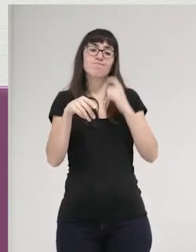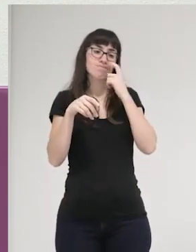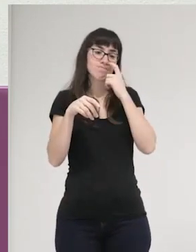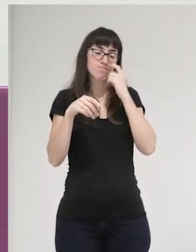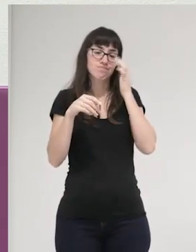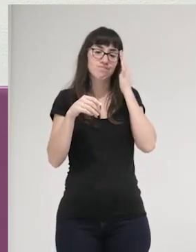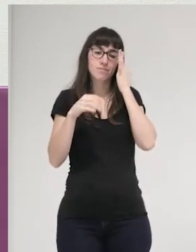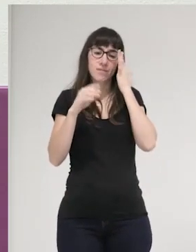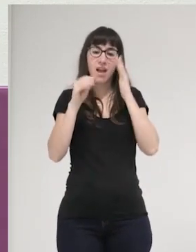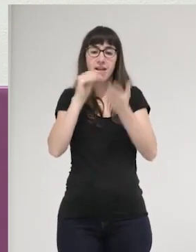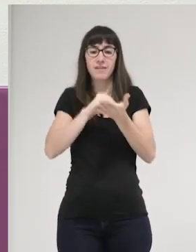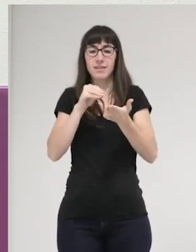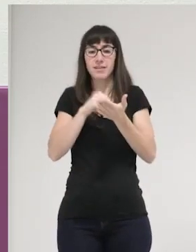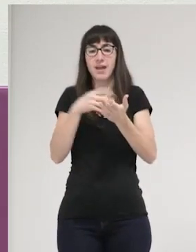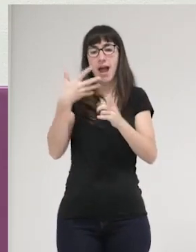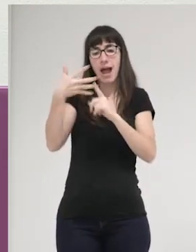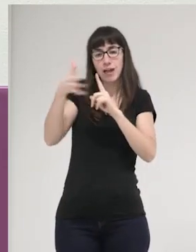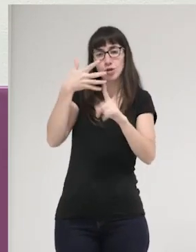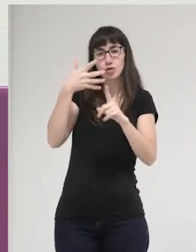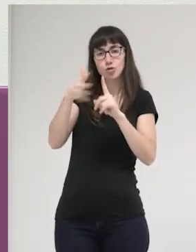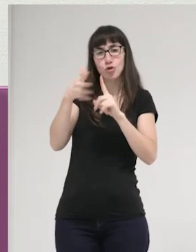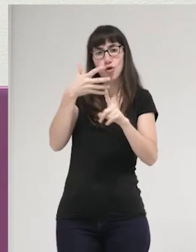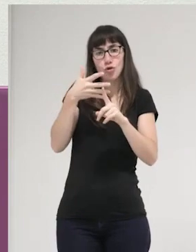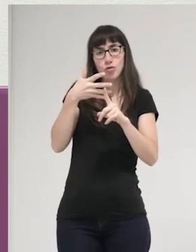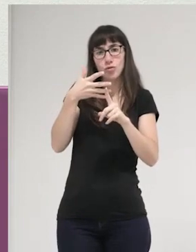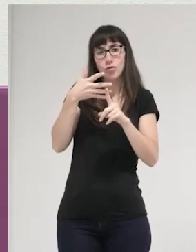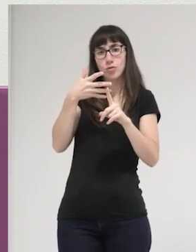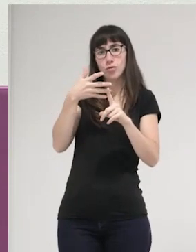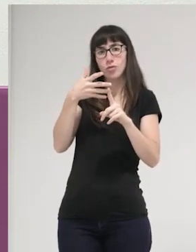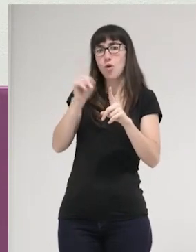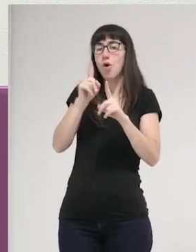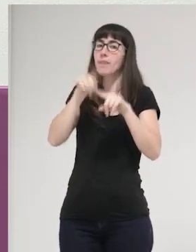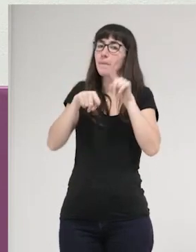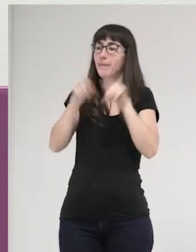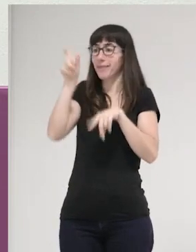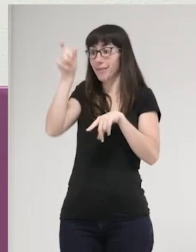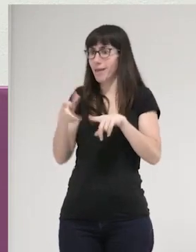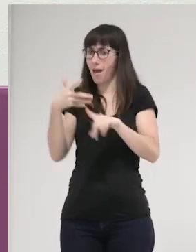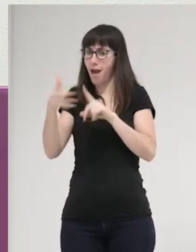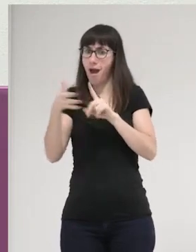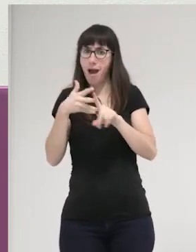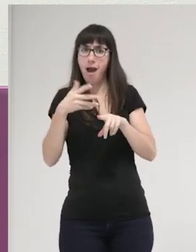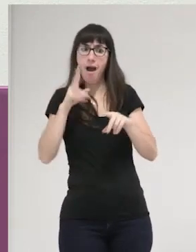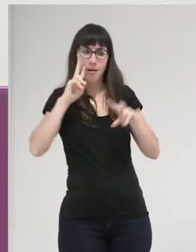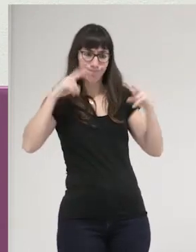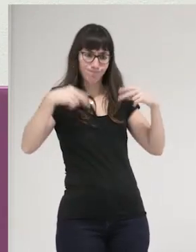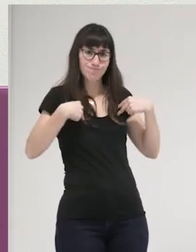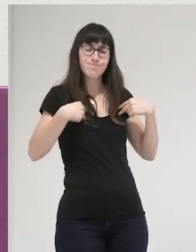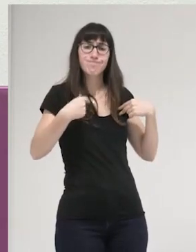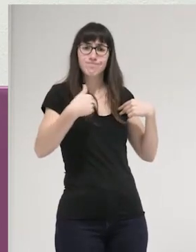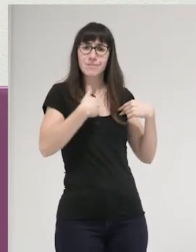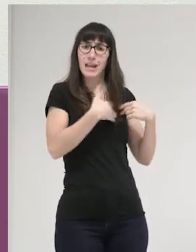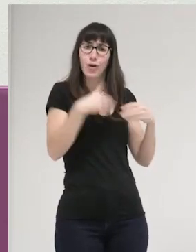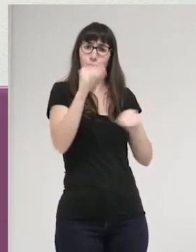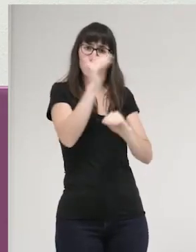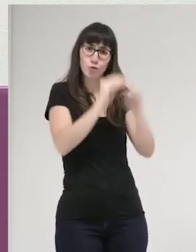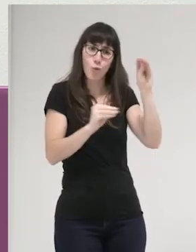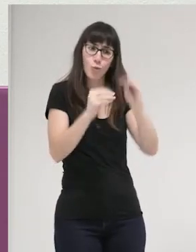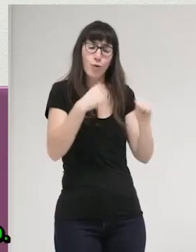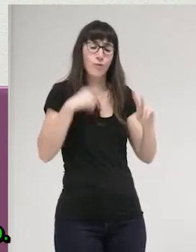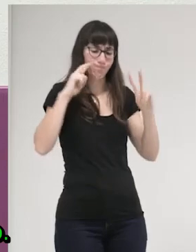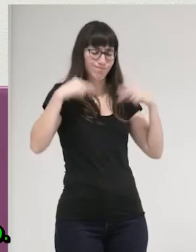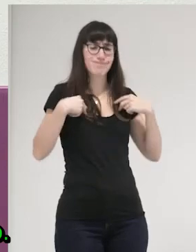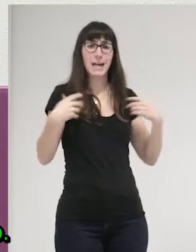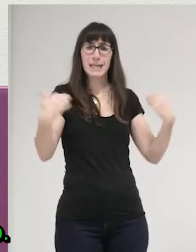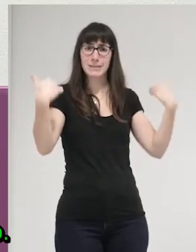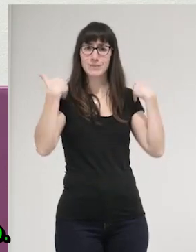sino principalmente a la predisposición de la persona que agrede a reparar esa situación y a reconocer o a responsabilizarse de su acto,